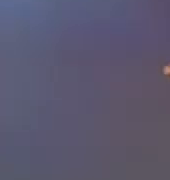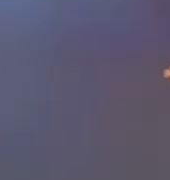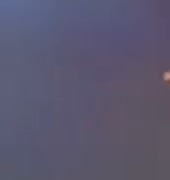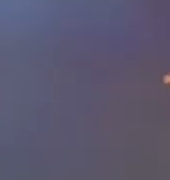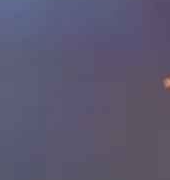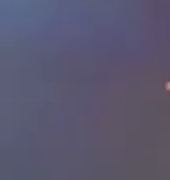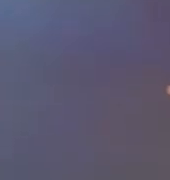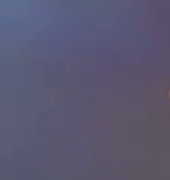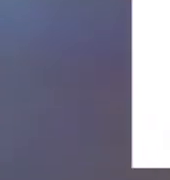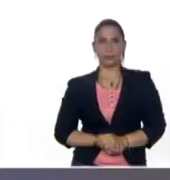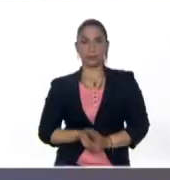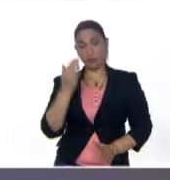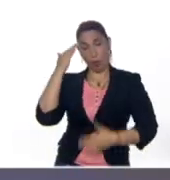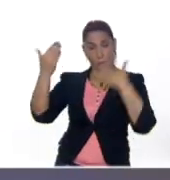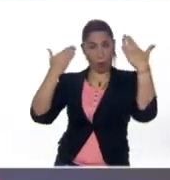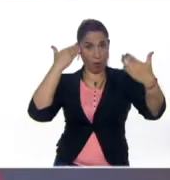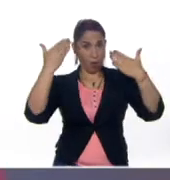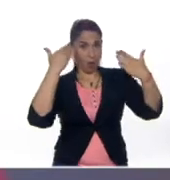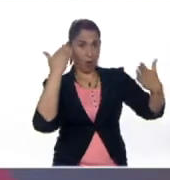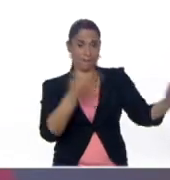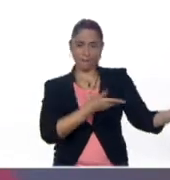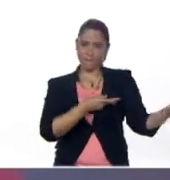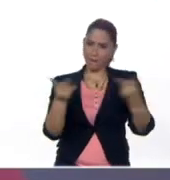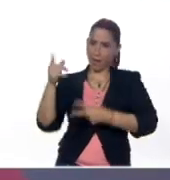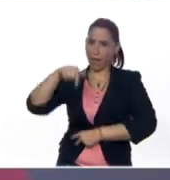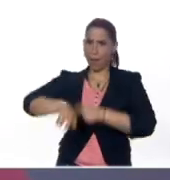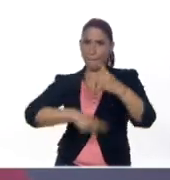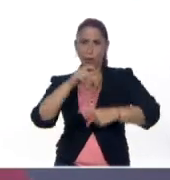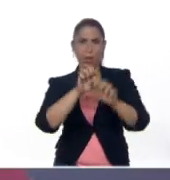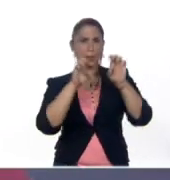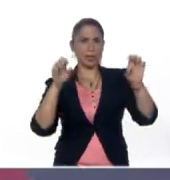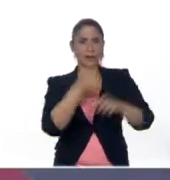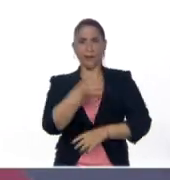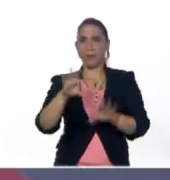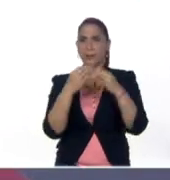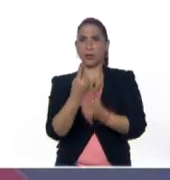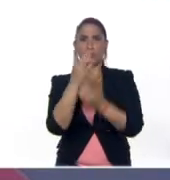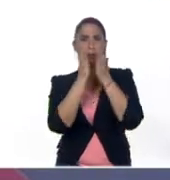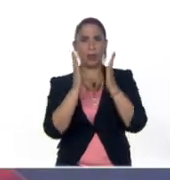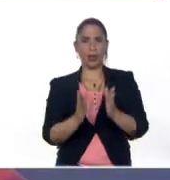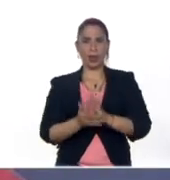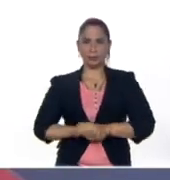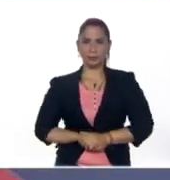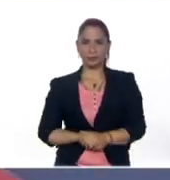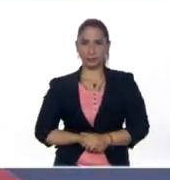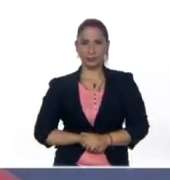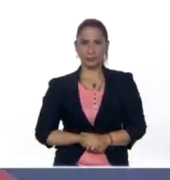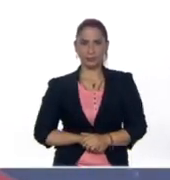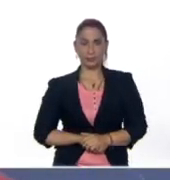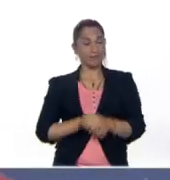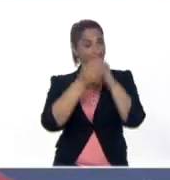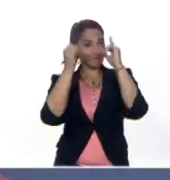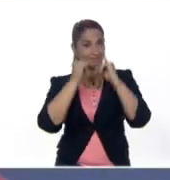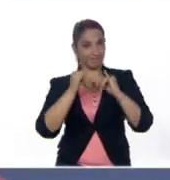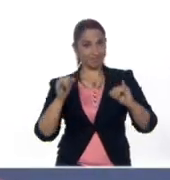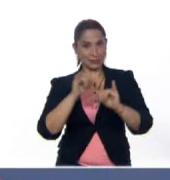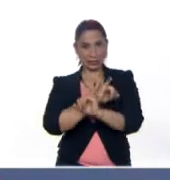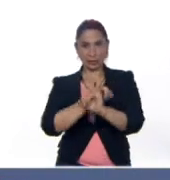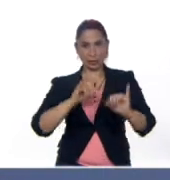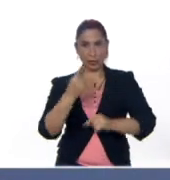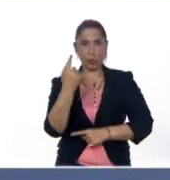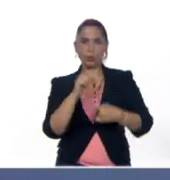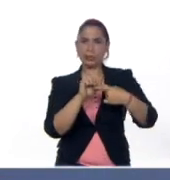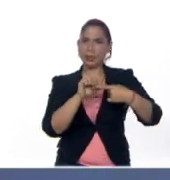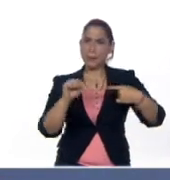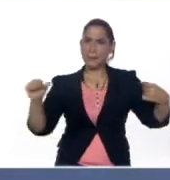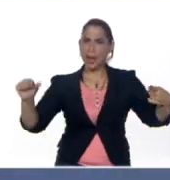Hola, hola. Bienvenidos a su programa educativo Cada Familia a una Escuela. Feliz de culminar una semana